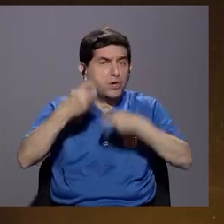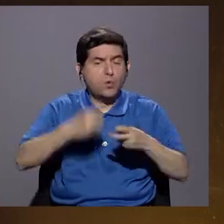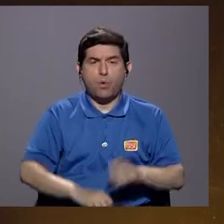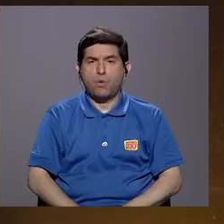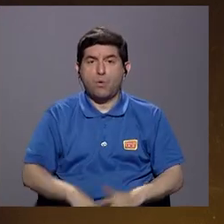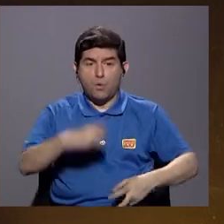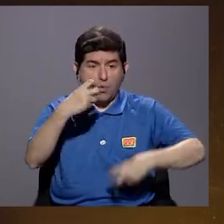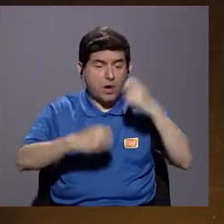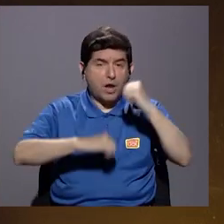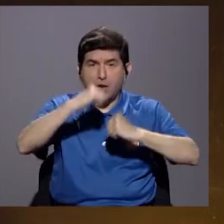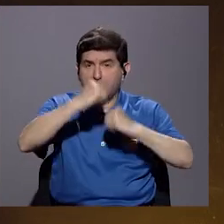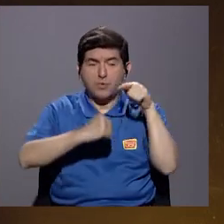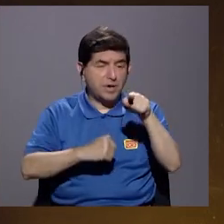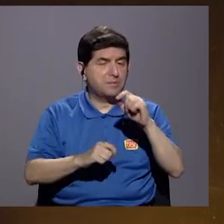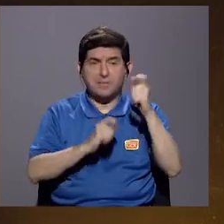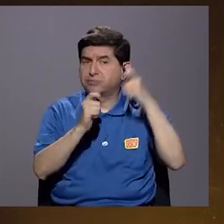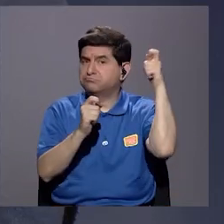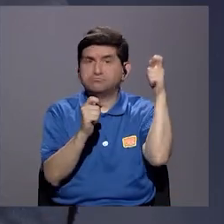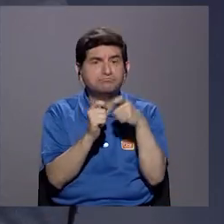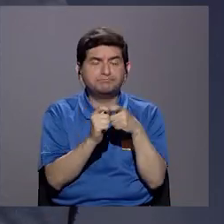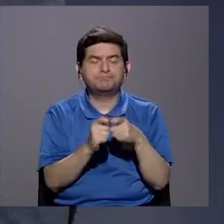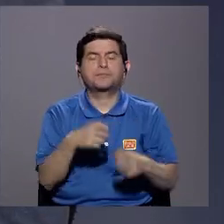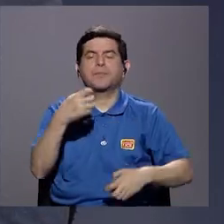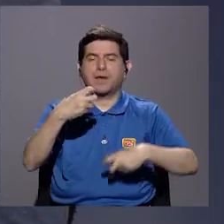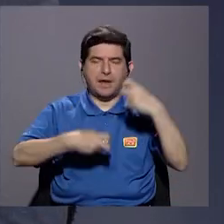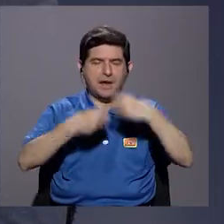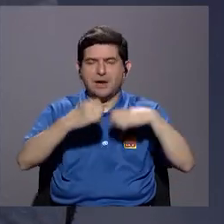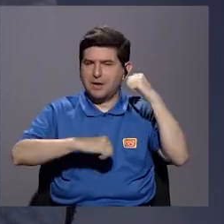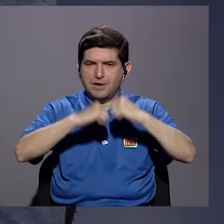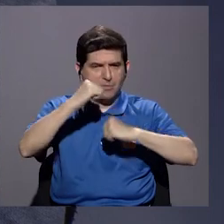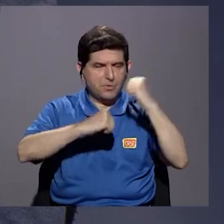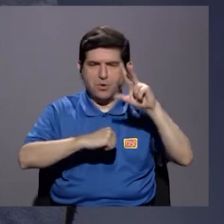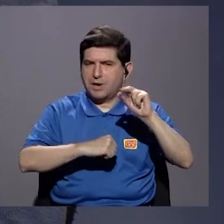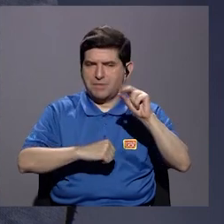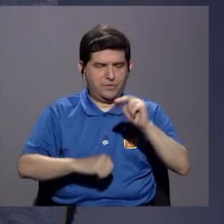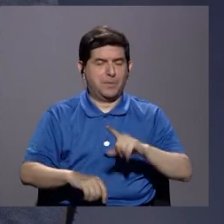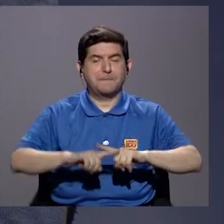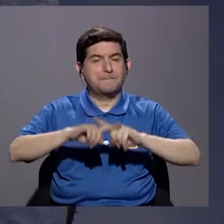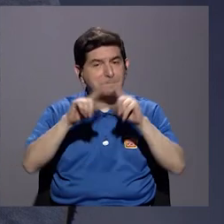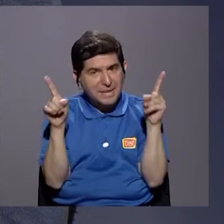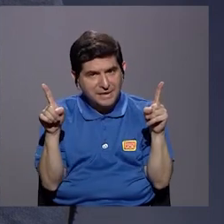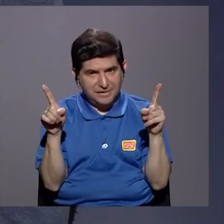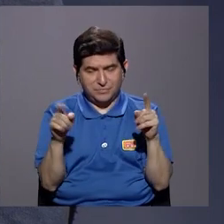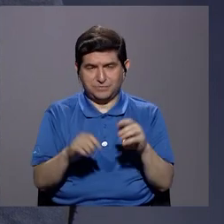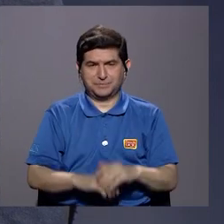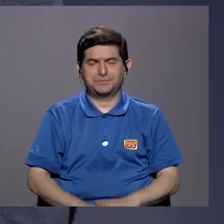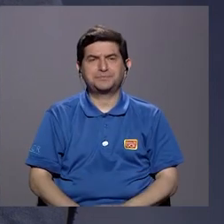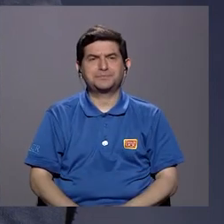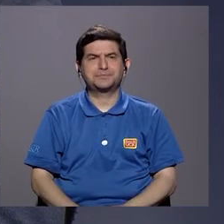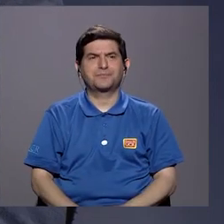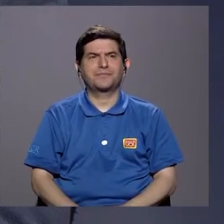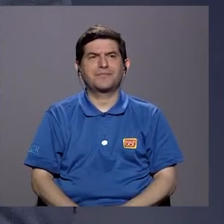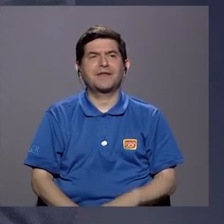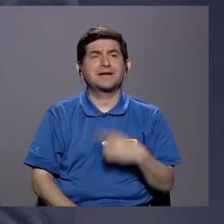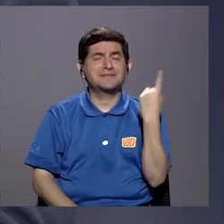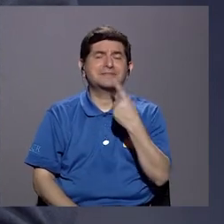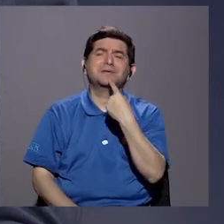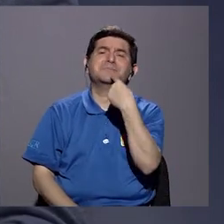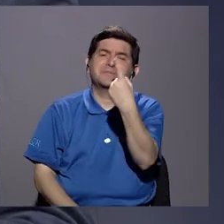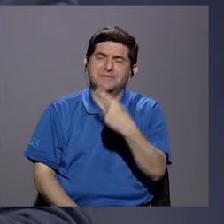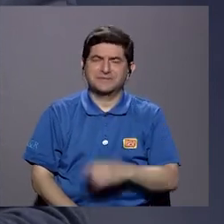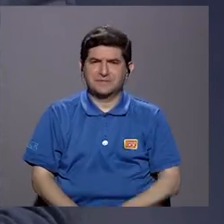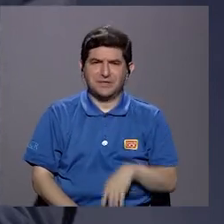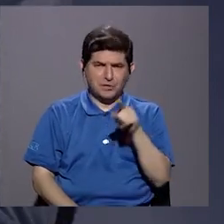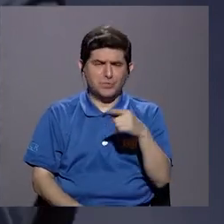el problema estructural no es ese. Claro, el problema estructural no es ese, pero además porque, esto siempre se ha dicho,